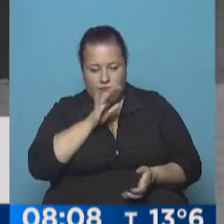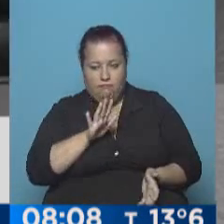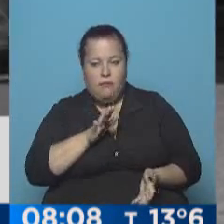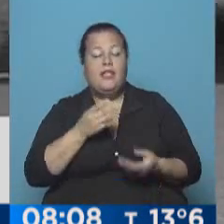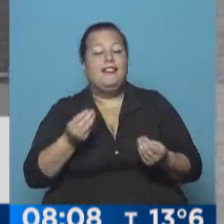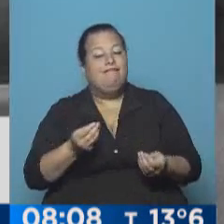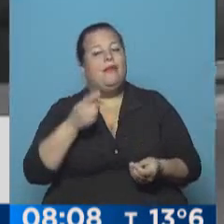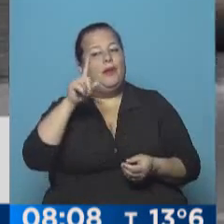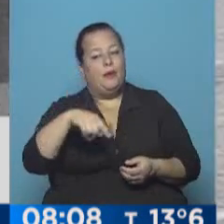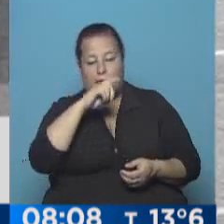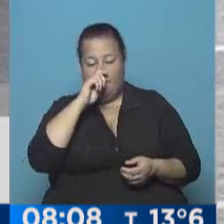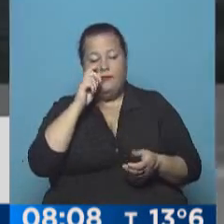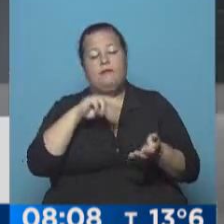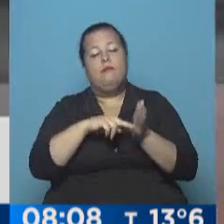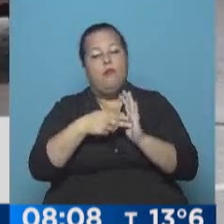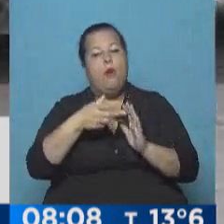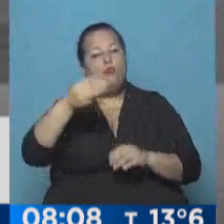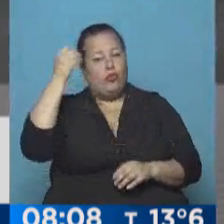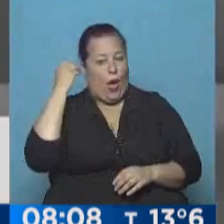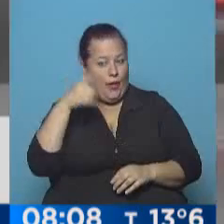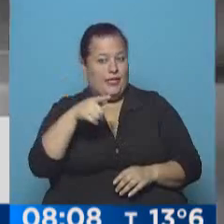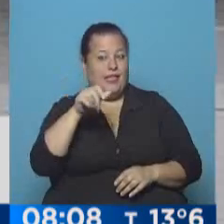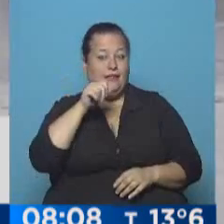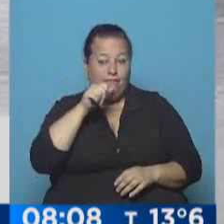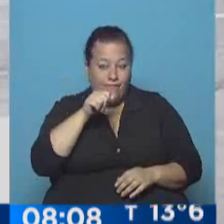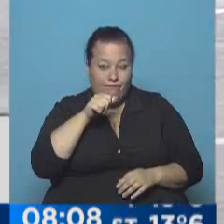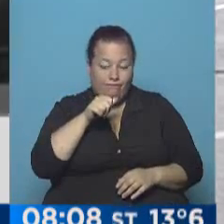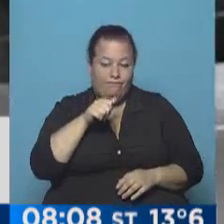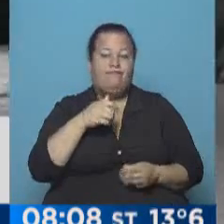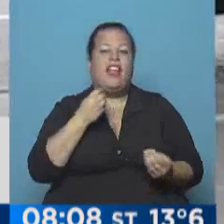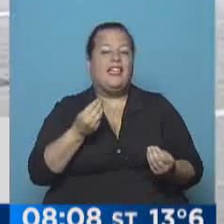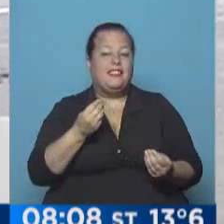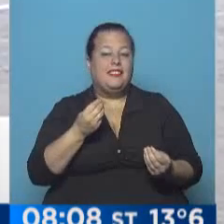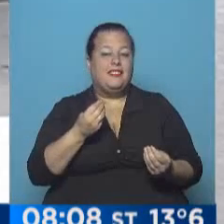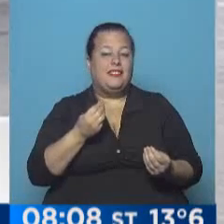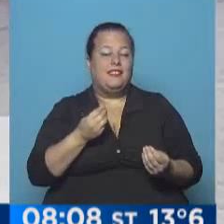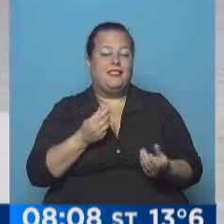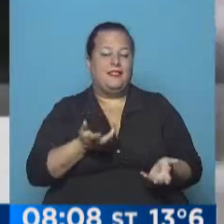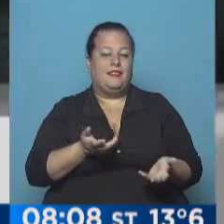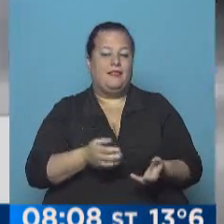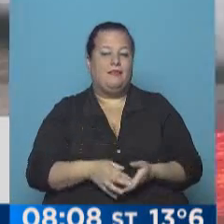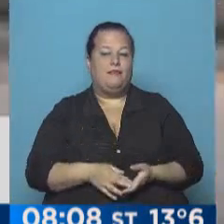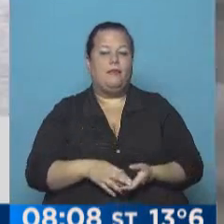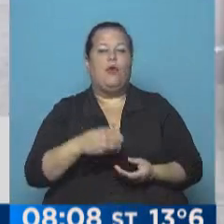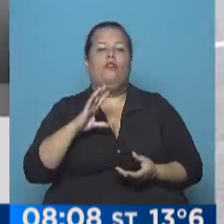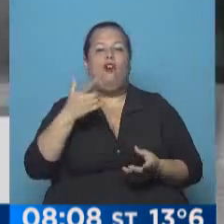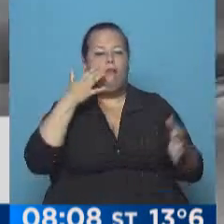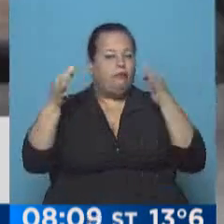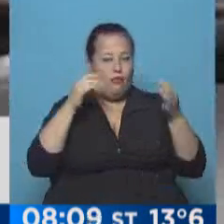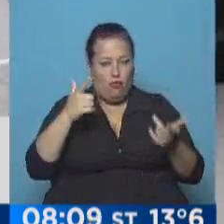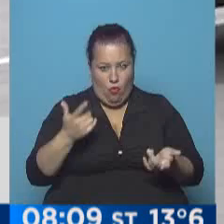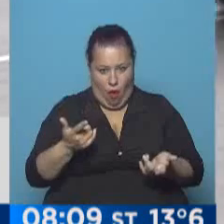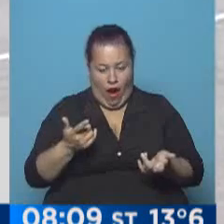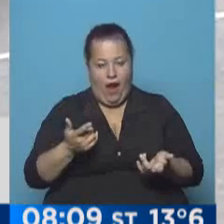afecta determinadas veces el consumo del alcohol es precisamente la calidad de los reflejos,